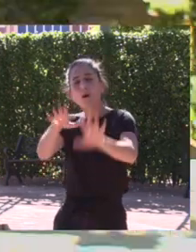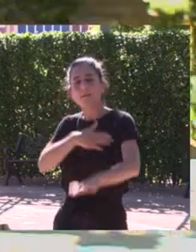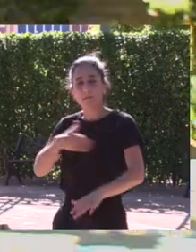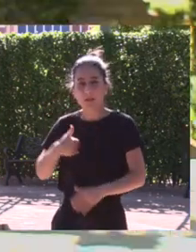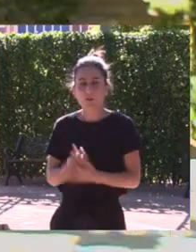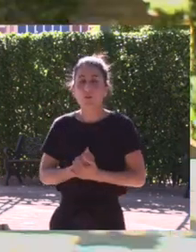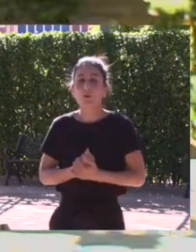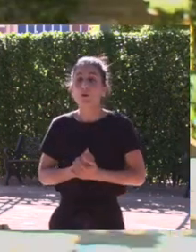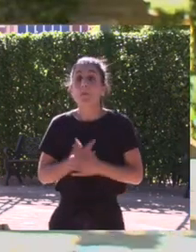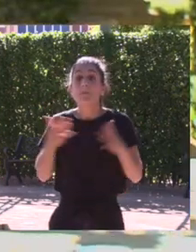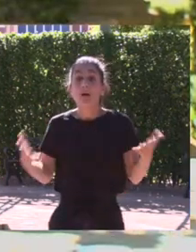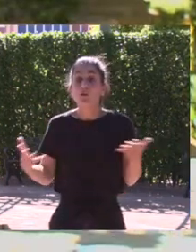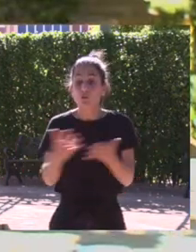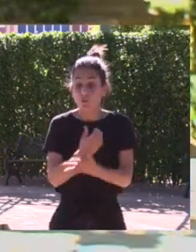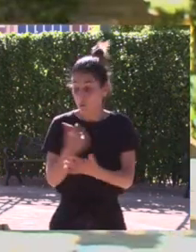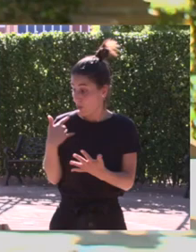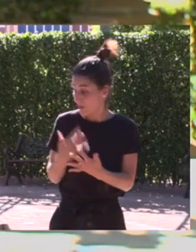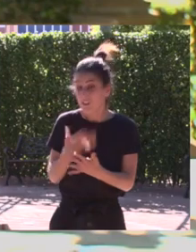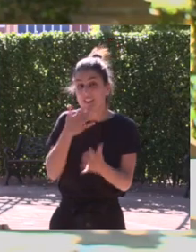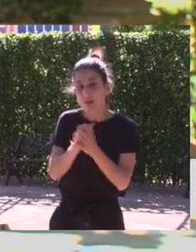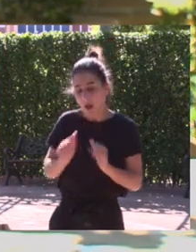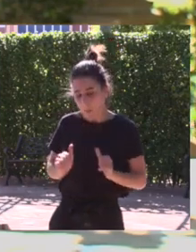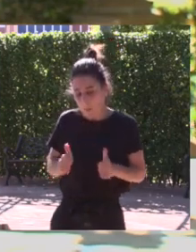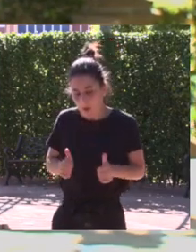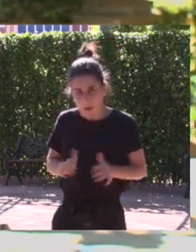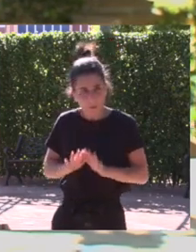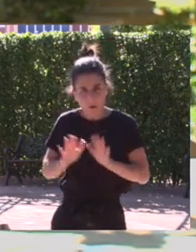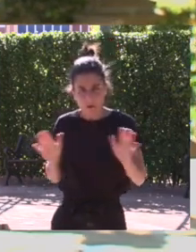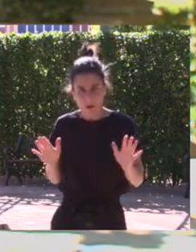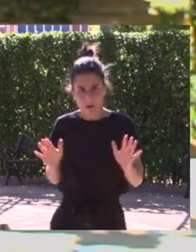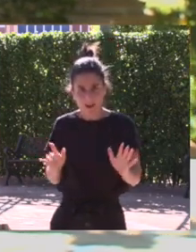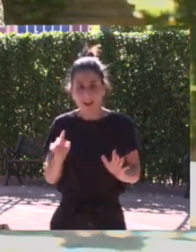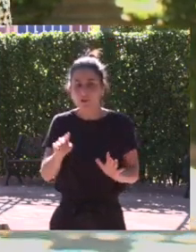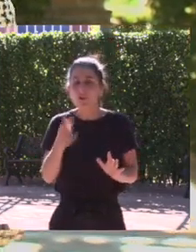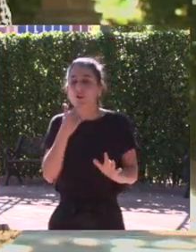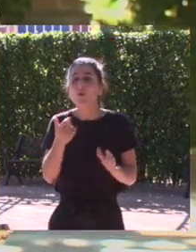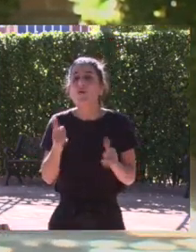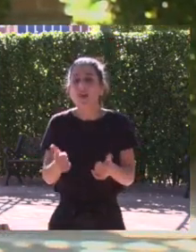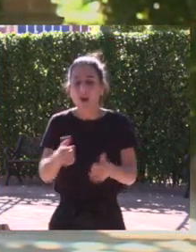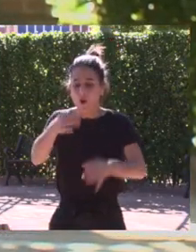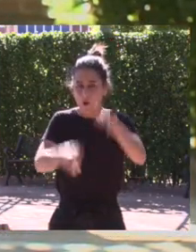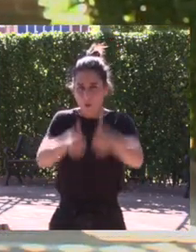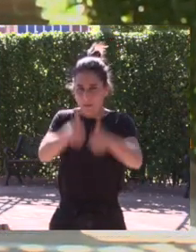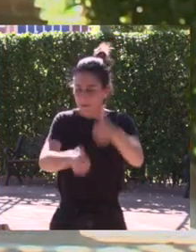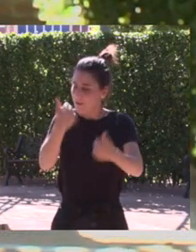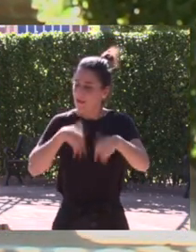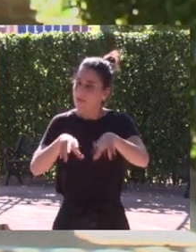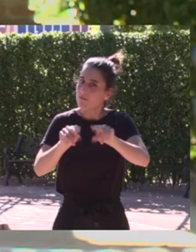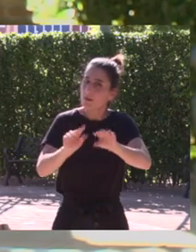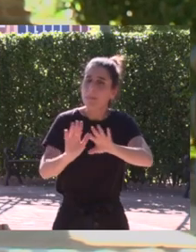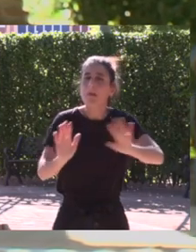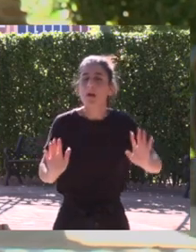pero todo eso es la línea de llegada, aquello es cuando acabas en una competición,